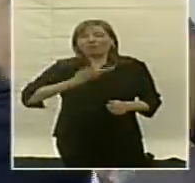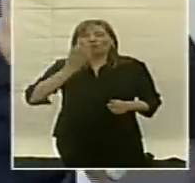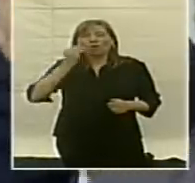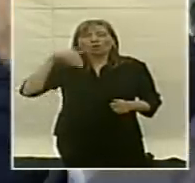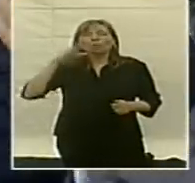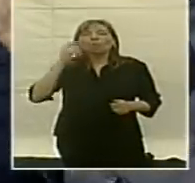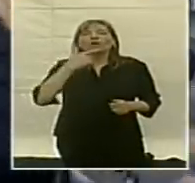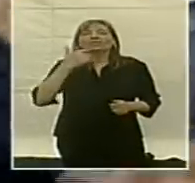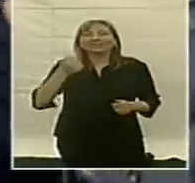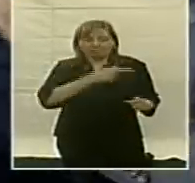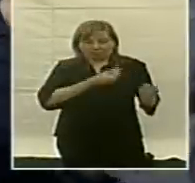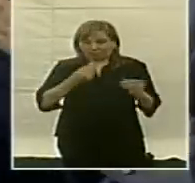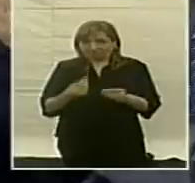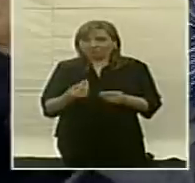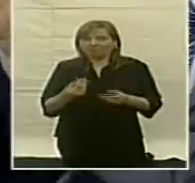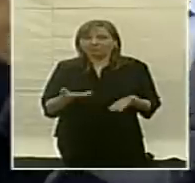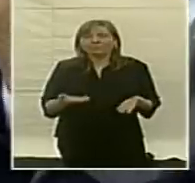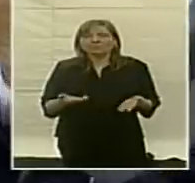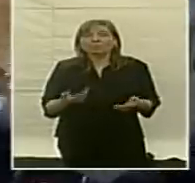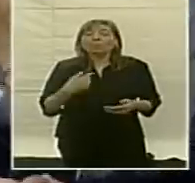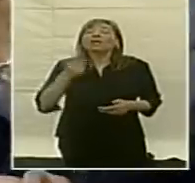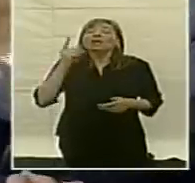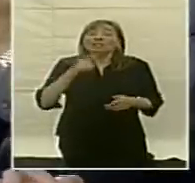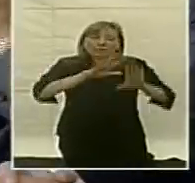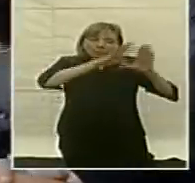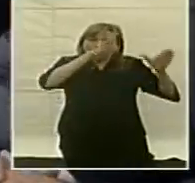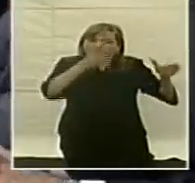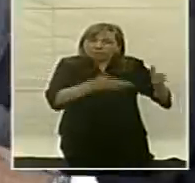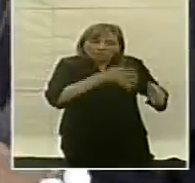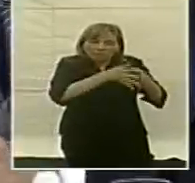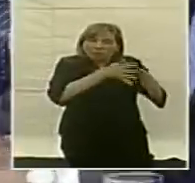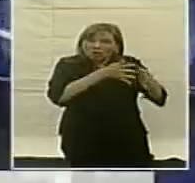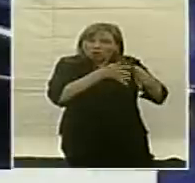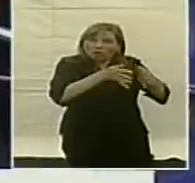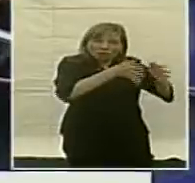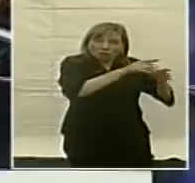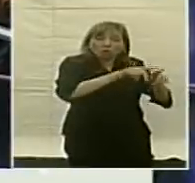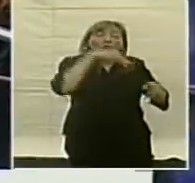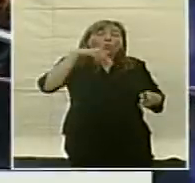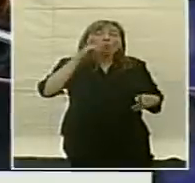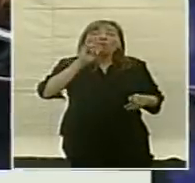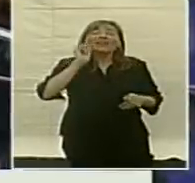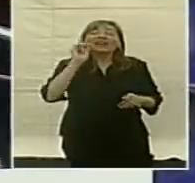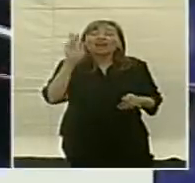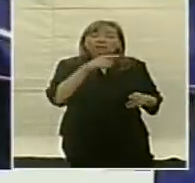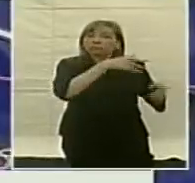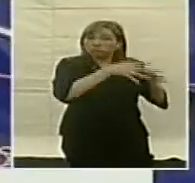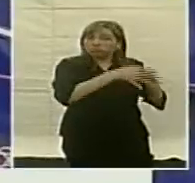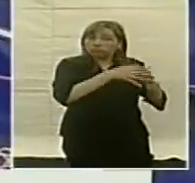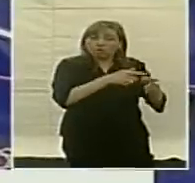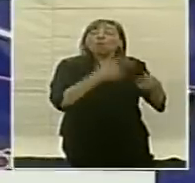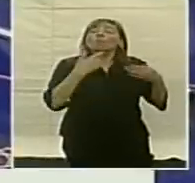al ser un reactor nuclear, puede ser también